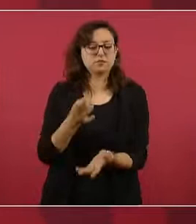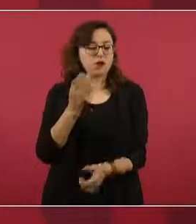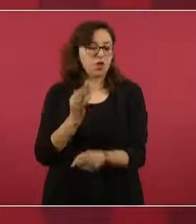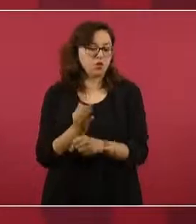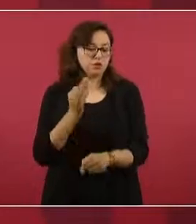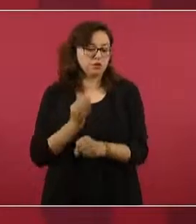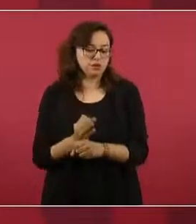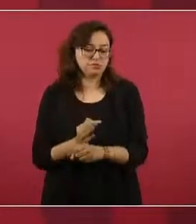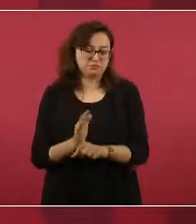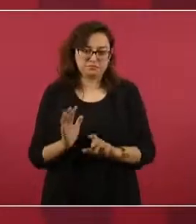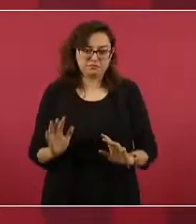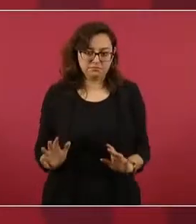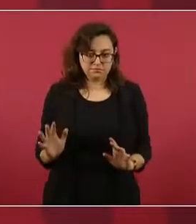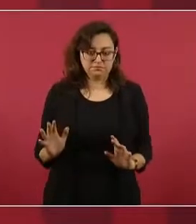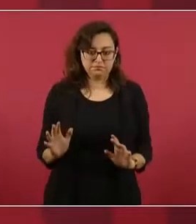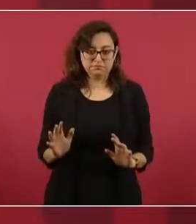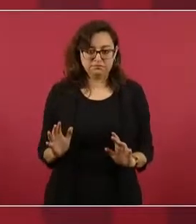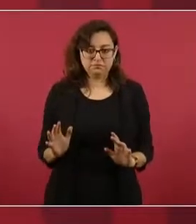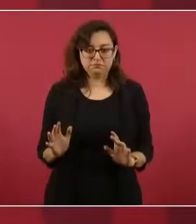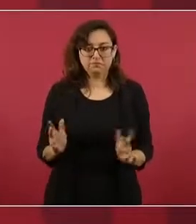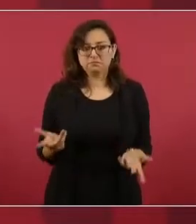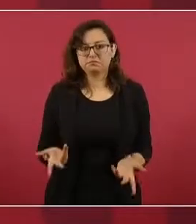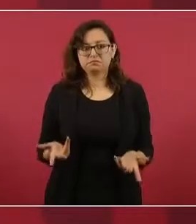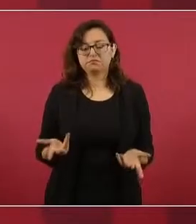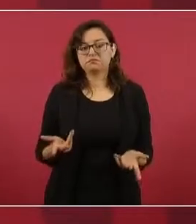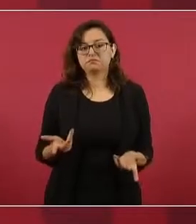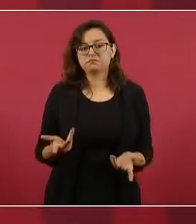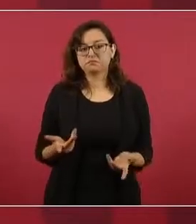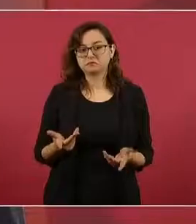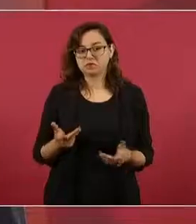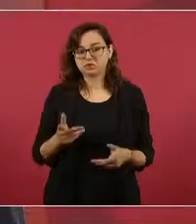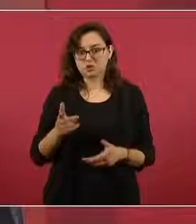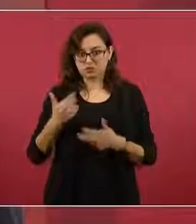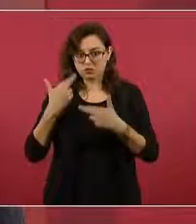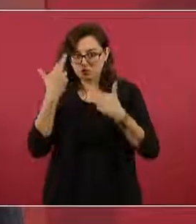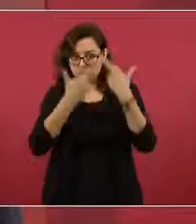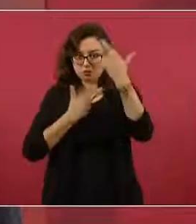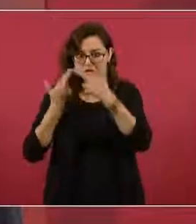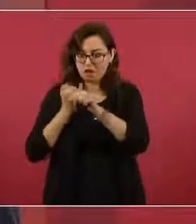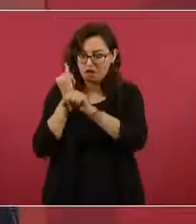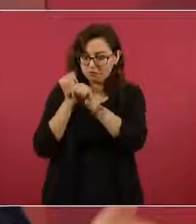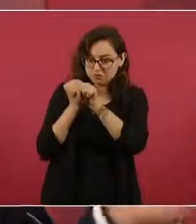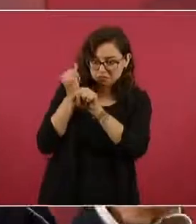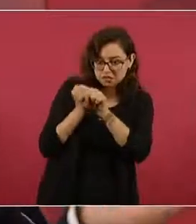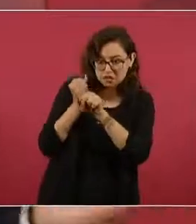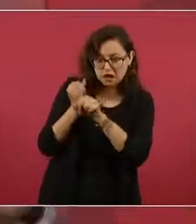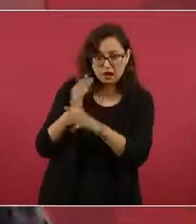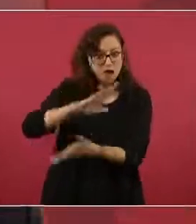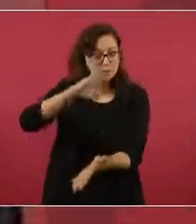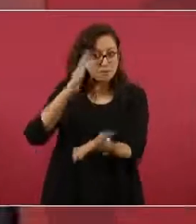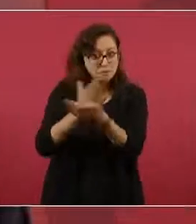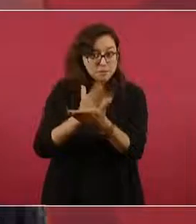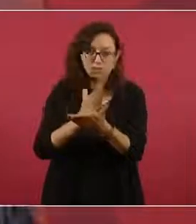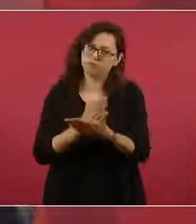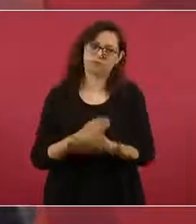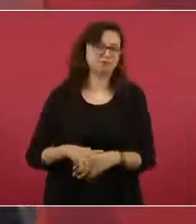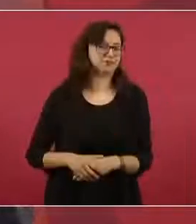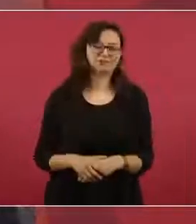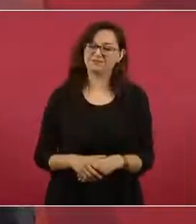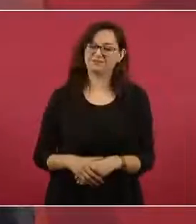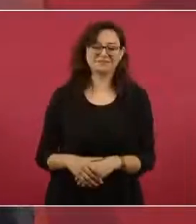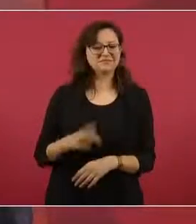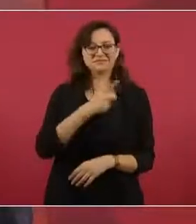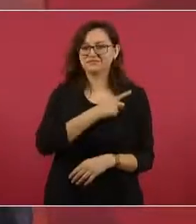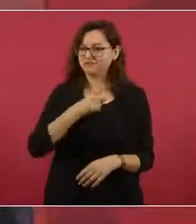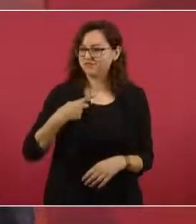se puede cancelar ninguna auditoría, usted tiene que continuar hasta conocer